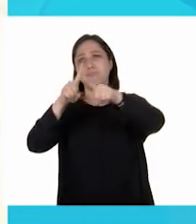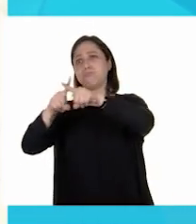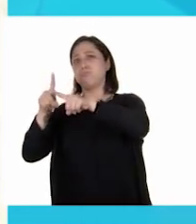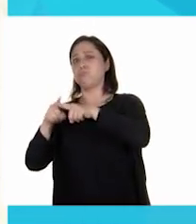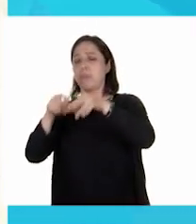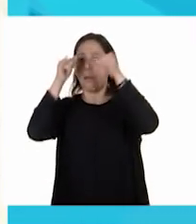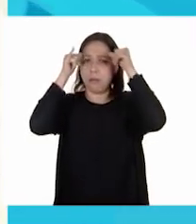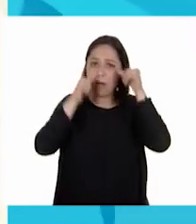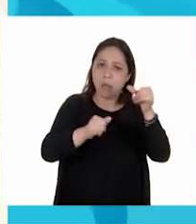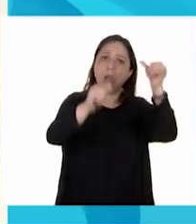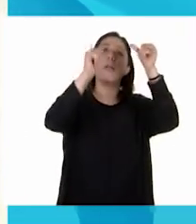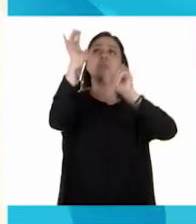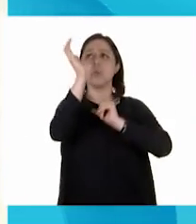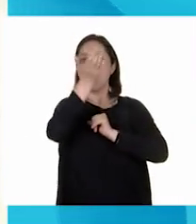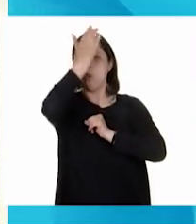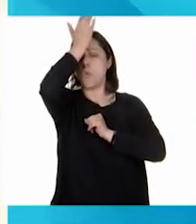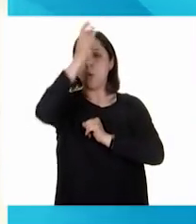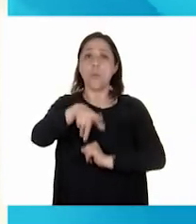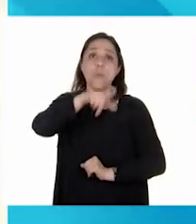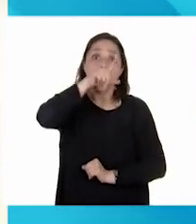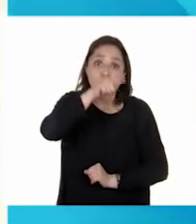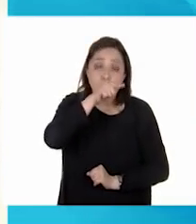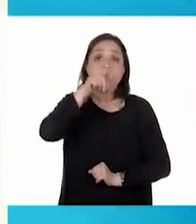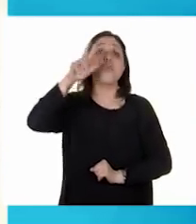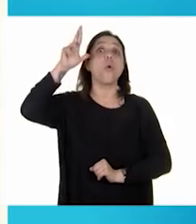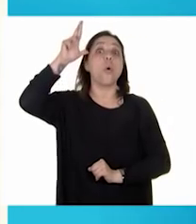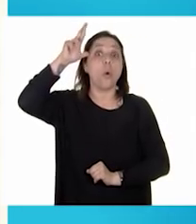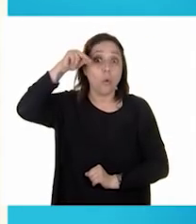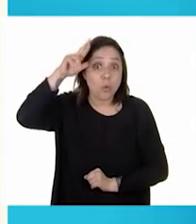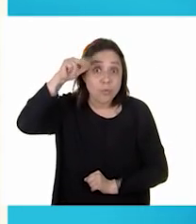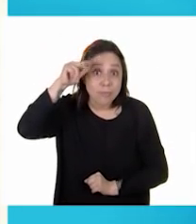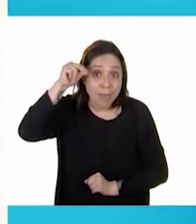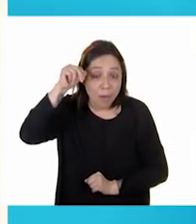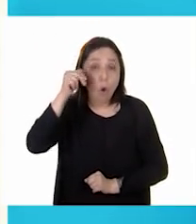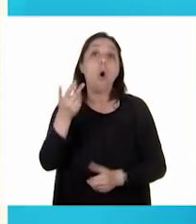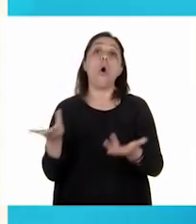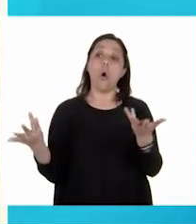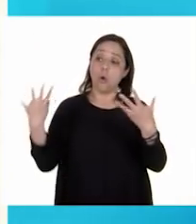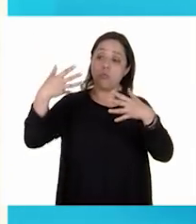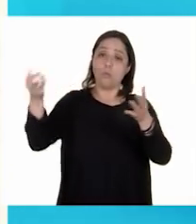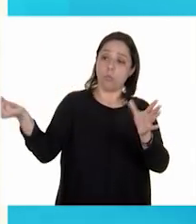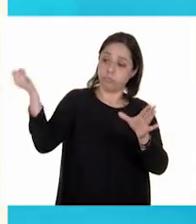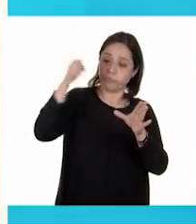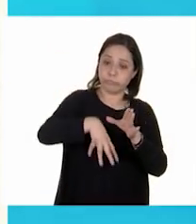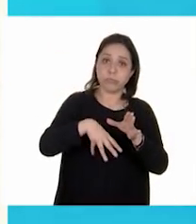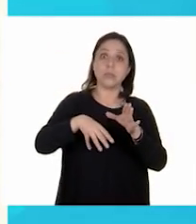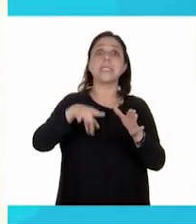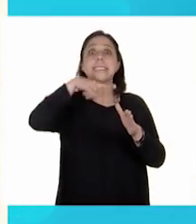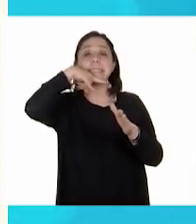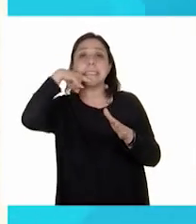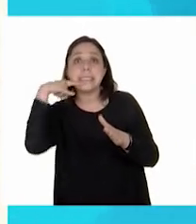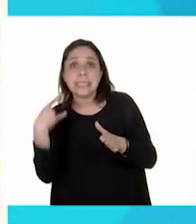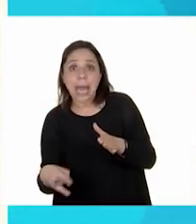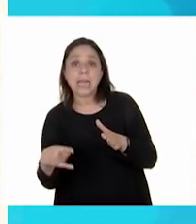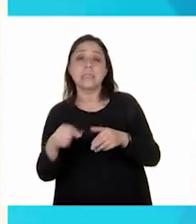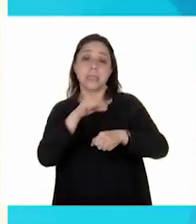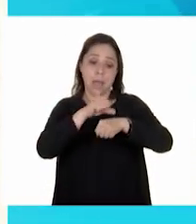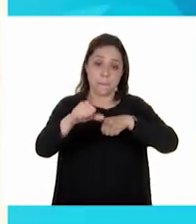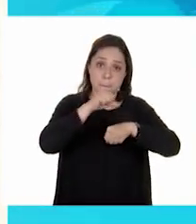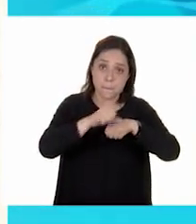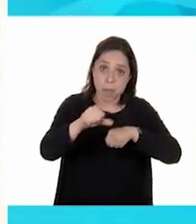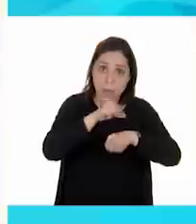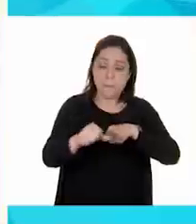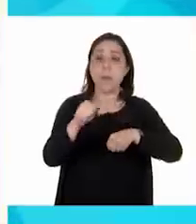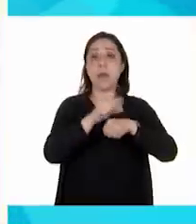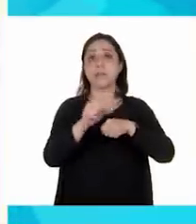cordero, pollo y conejo, acompañado de salsa, papas y nopales. Los hay